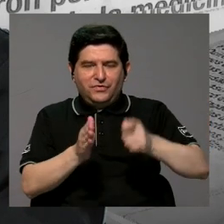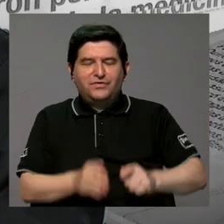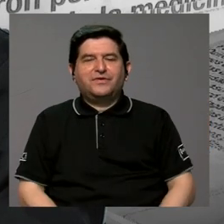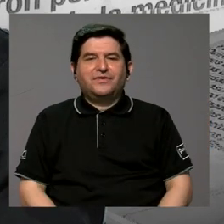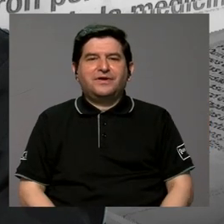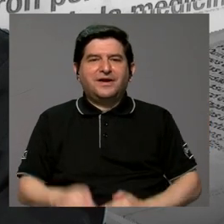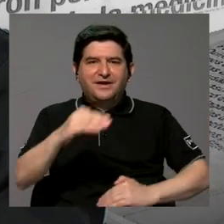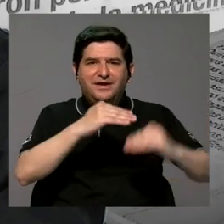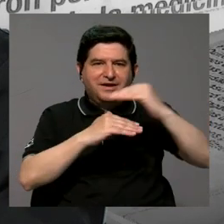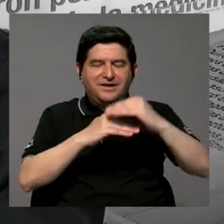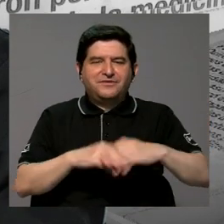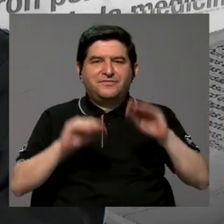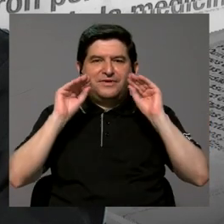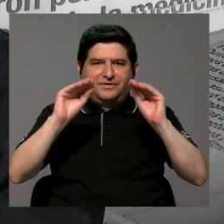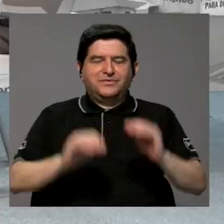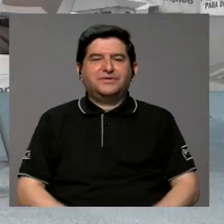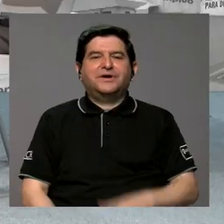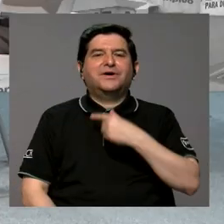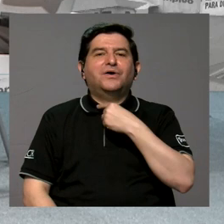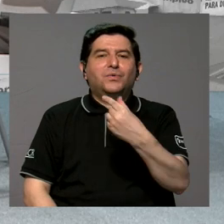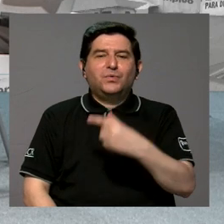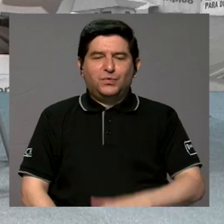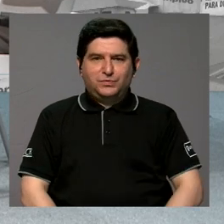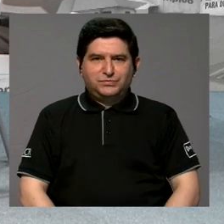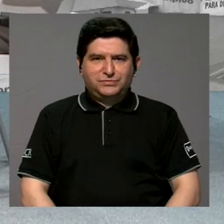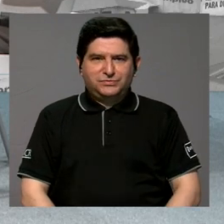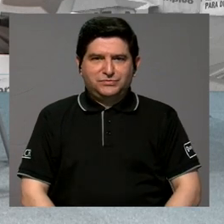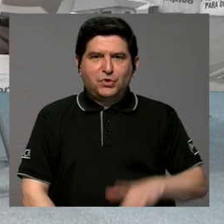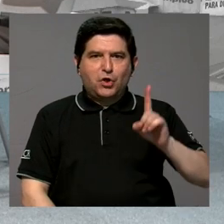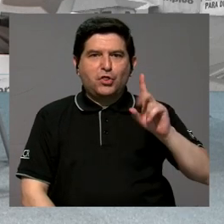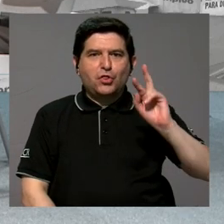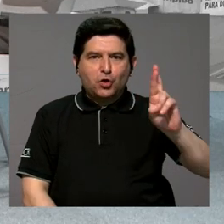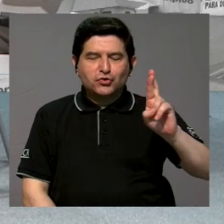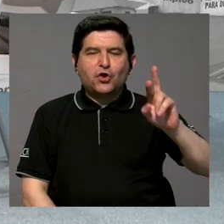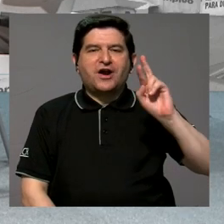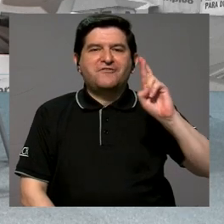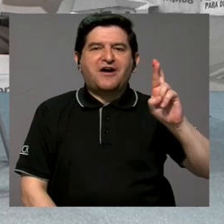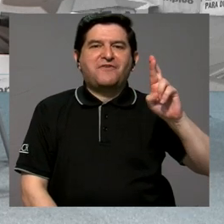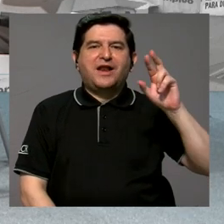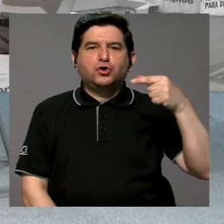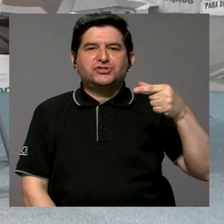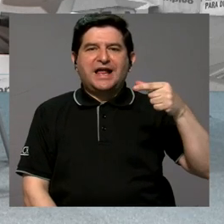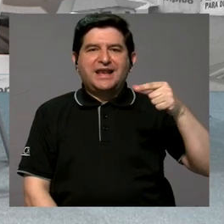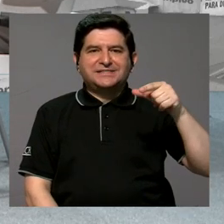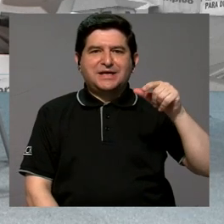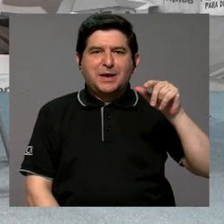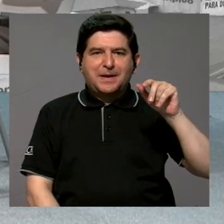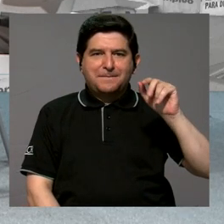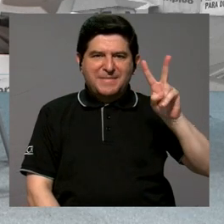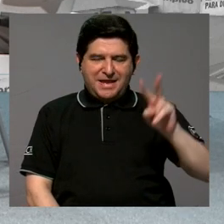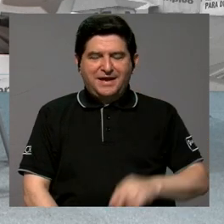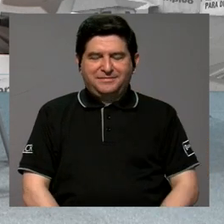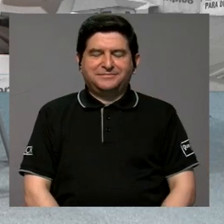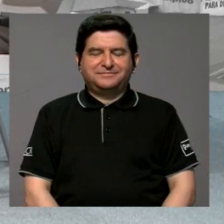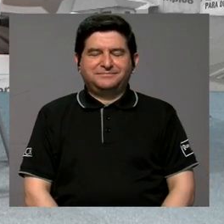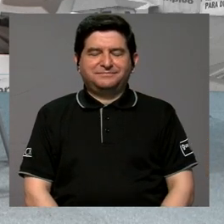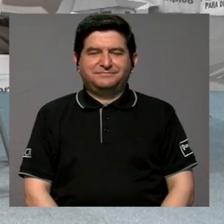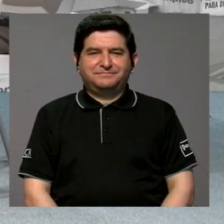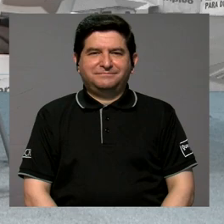de Educación. Un gusto, le damos la bienvenida al doctor Rafael González Bayar. Muchas gracias,